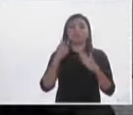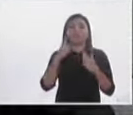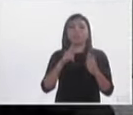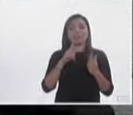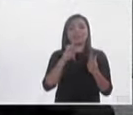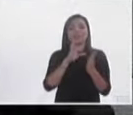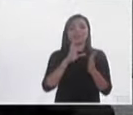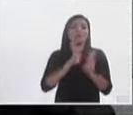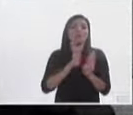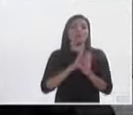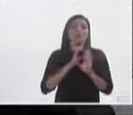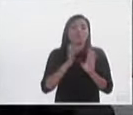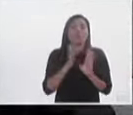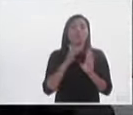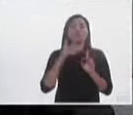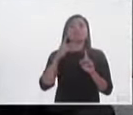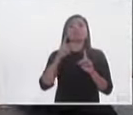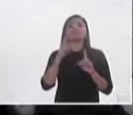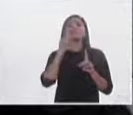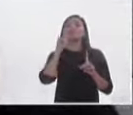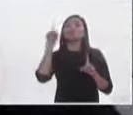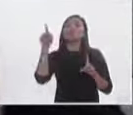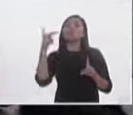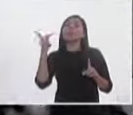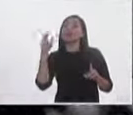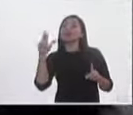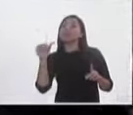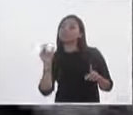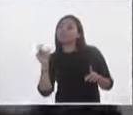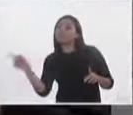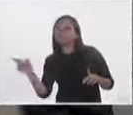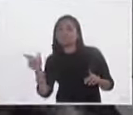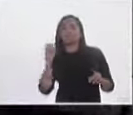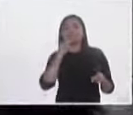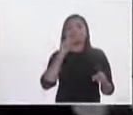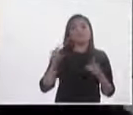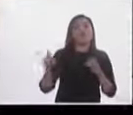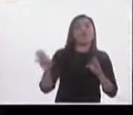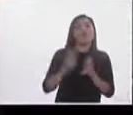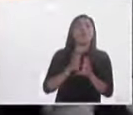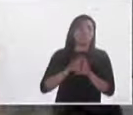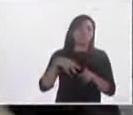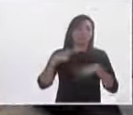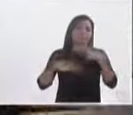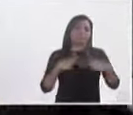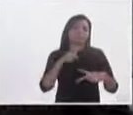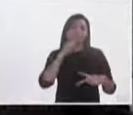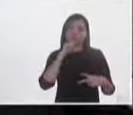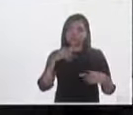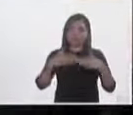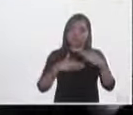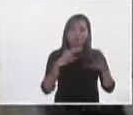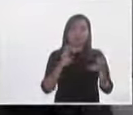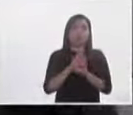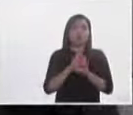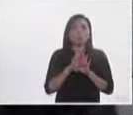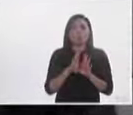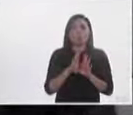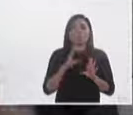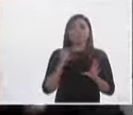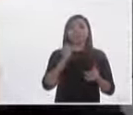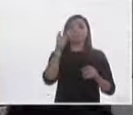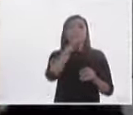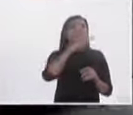fracción del PRI. Nosotros creemos que es un complemento al sistema de partidos que viene a oxigenar perfectamente la política es una válvula de escape para una gran